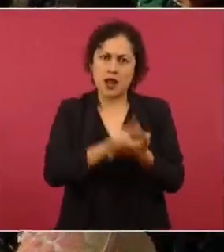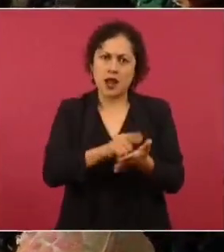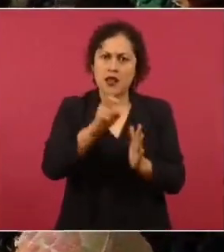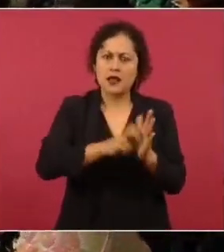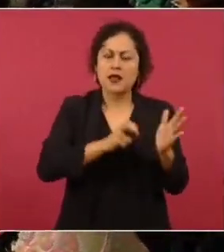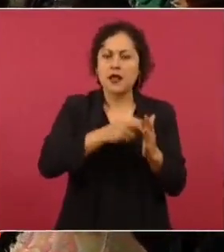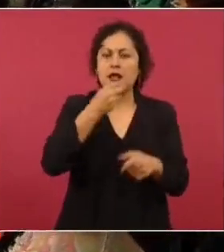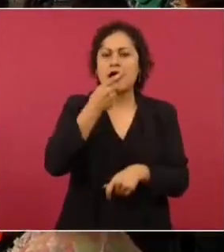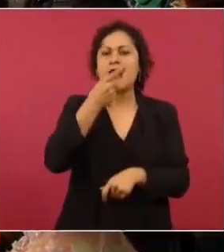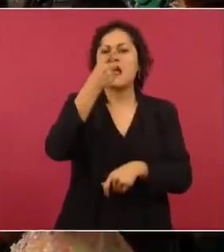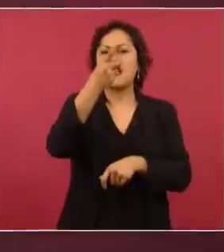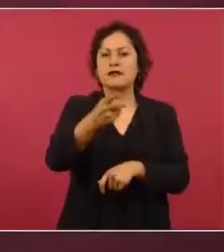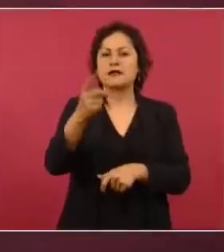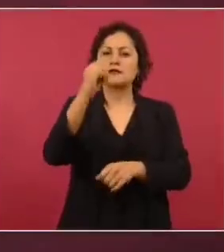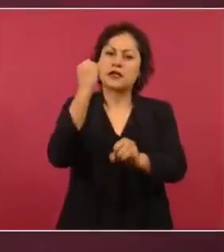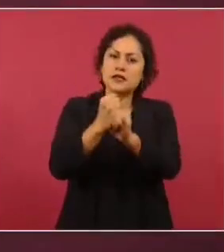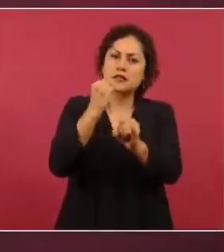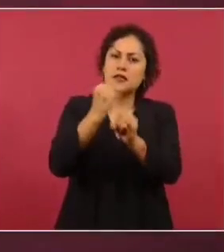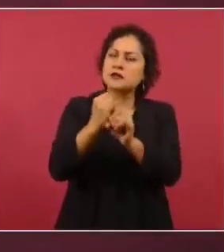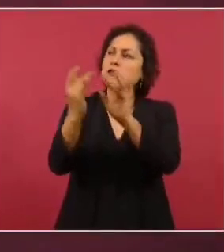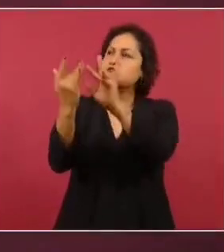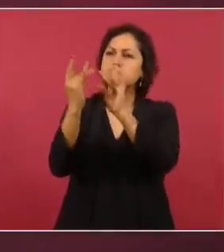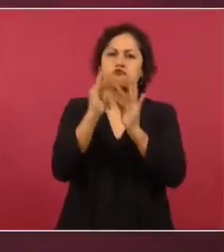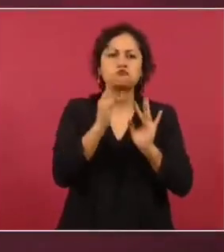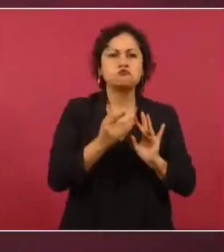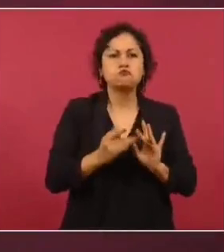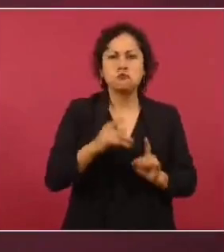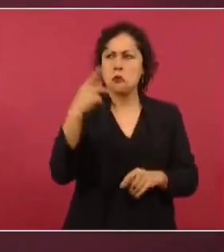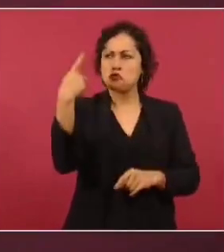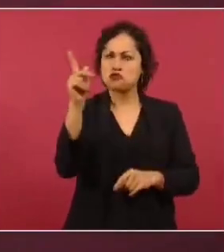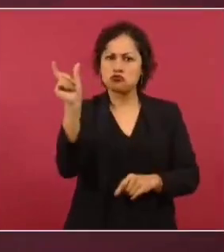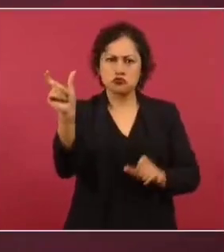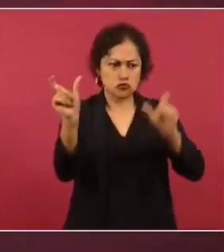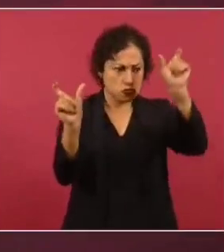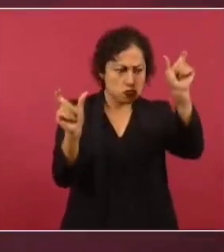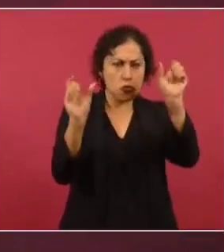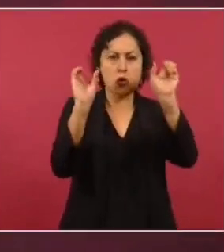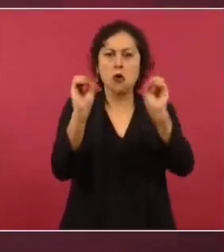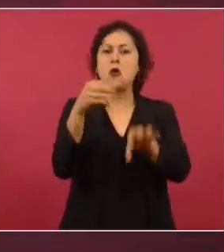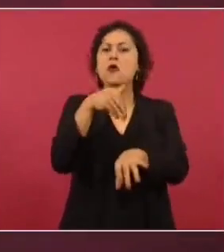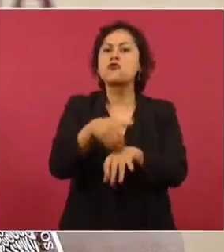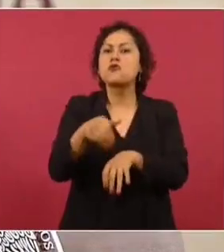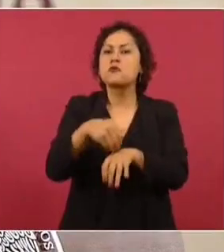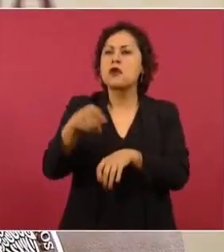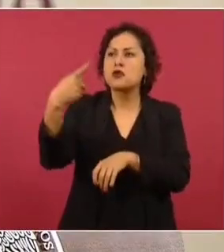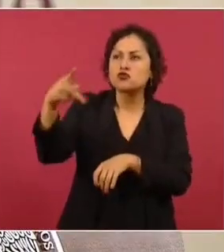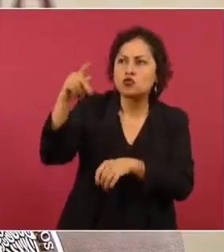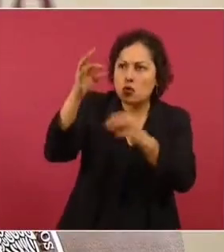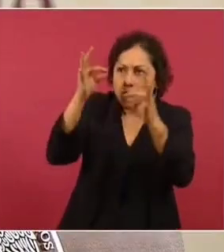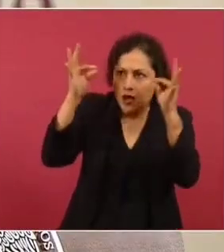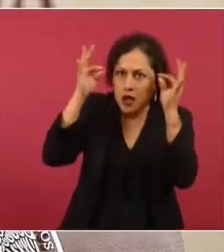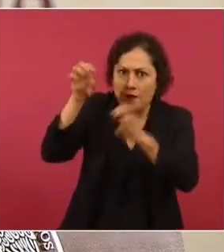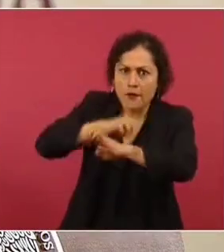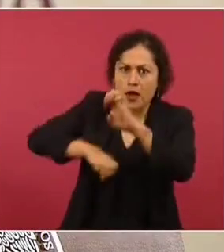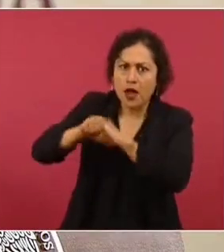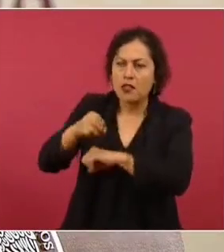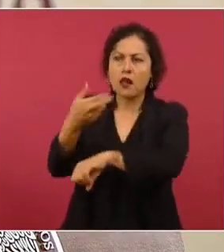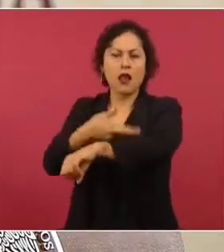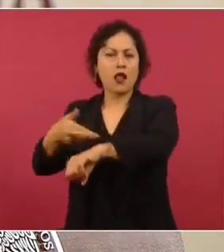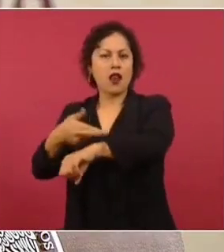credencial de elector, con su pasaporte o con una matrícula consular. Y algo que